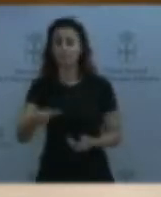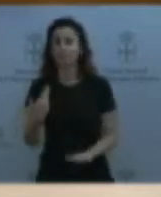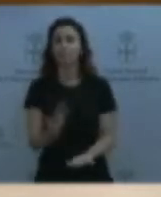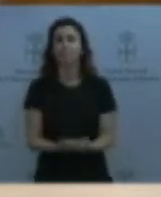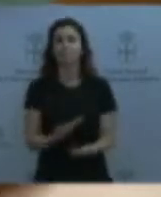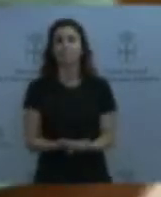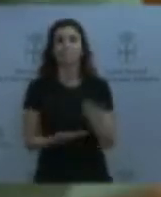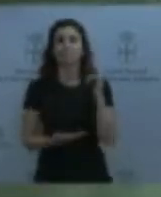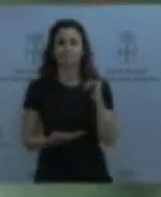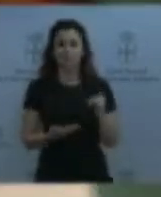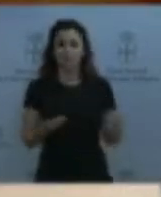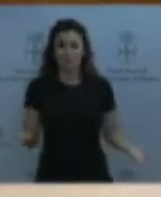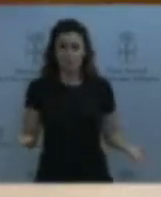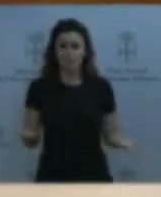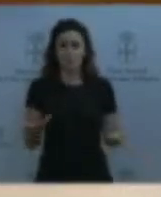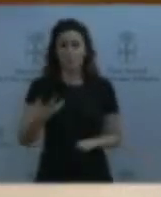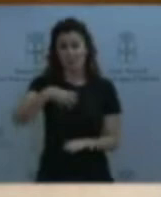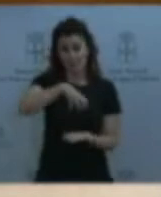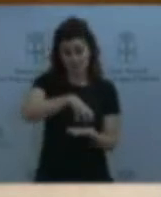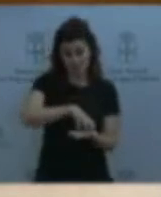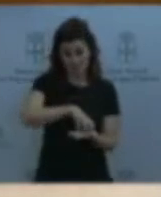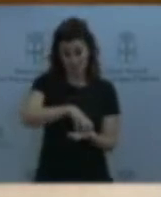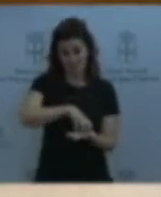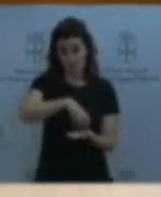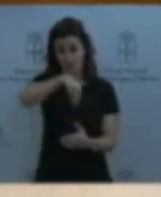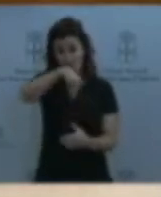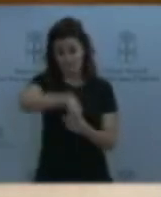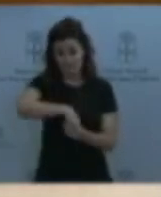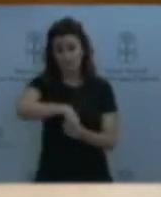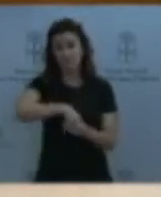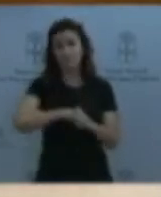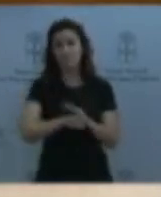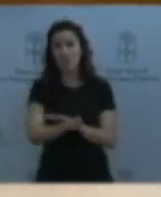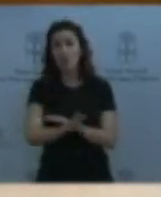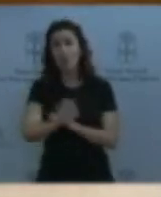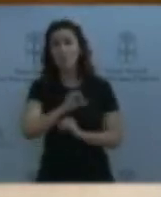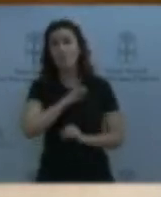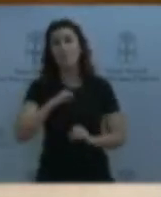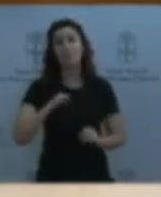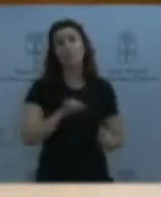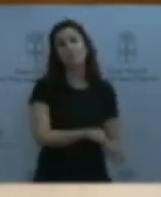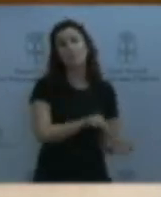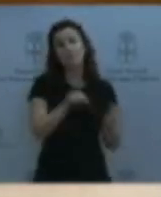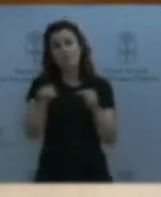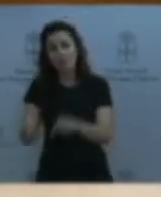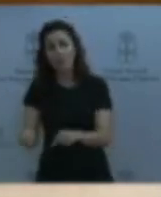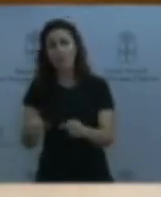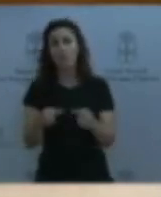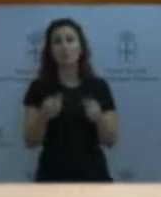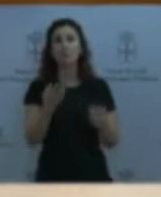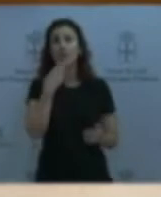y también cuando se les traslada a entidades privadas. Menores que llevan más de cuatro años